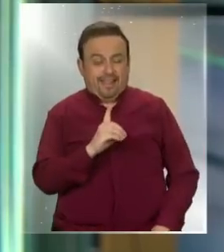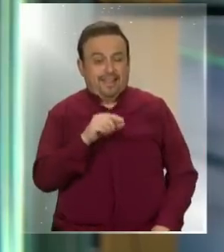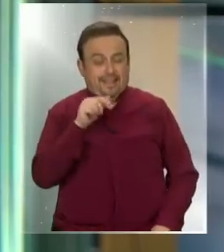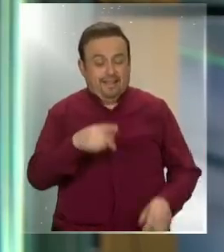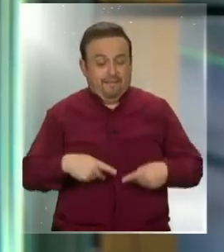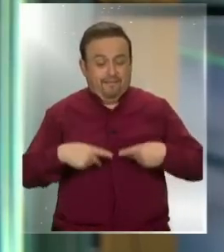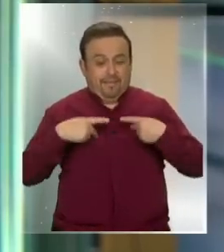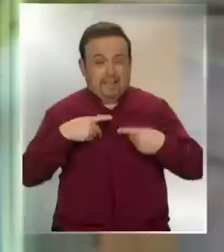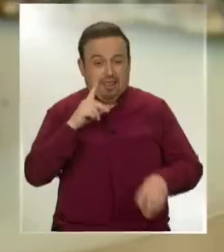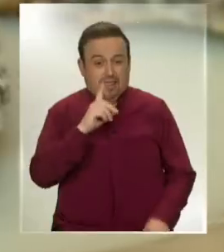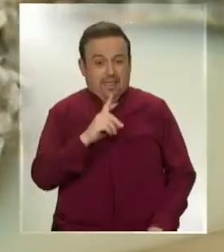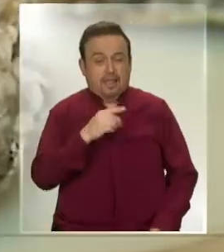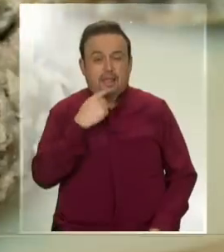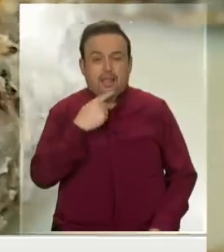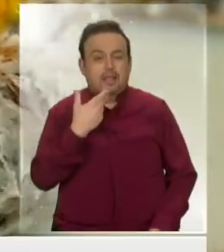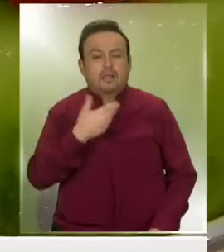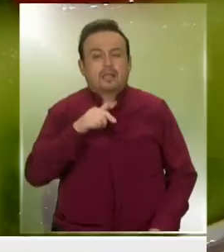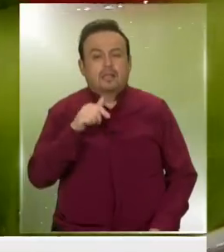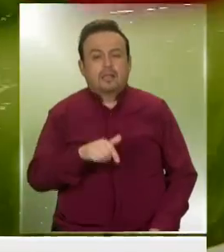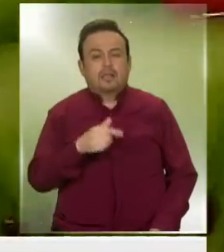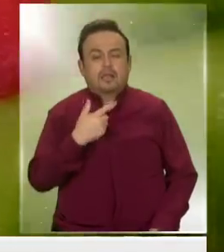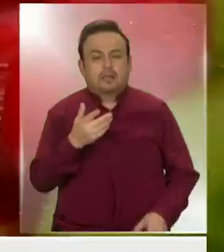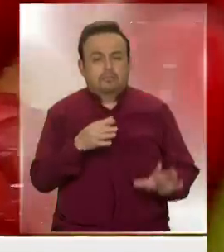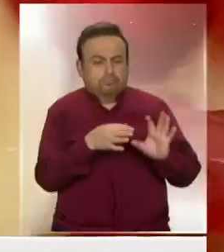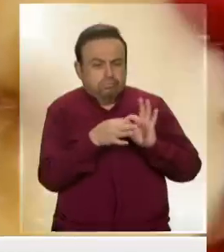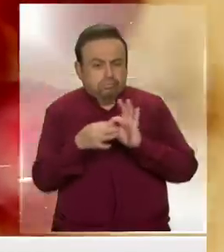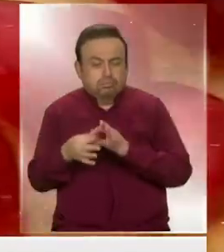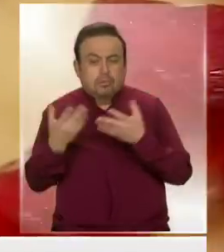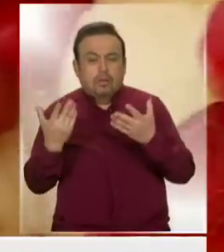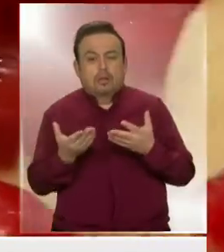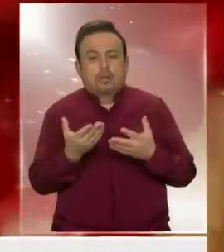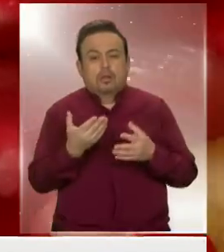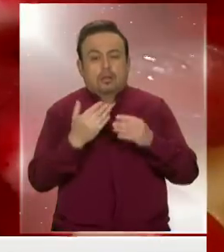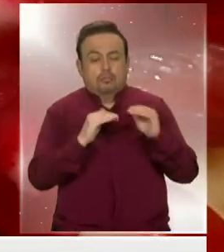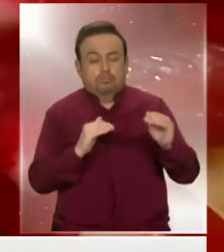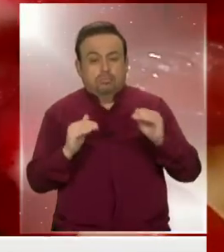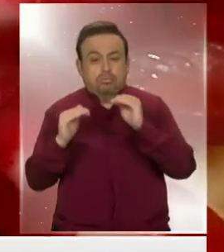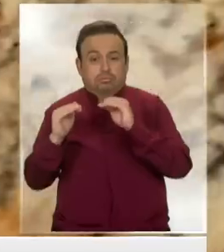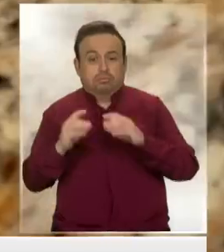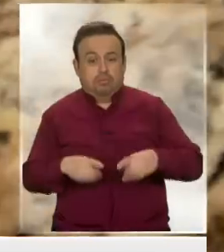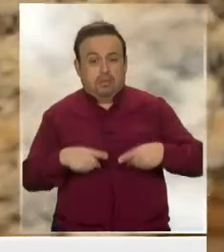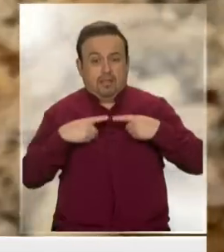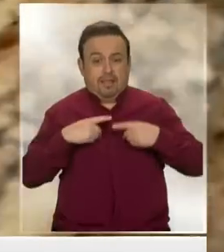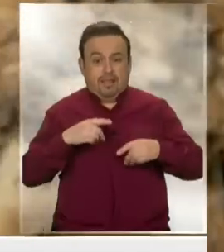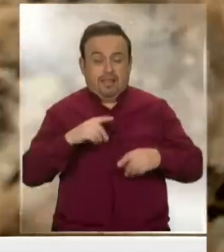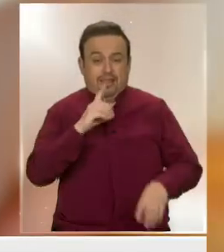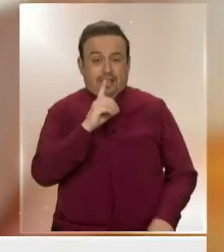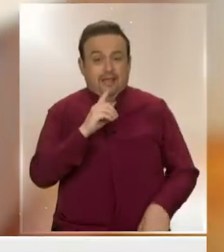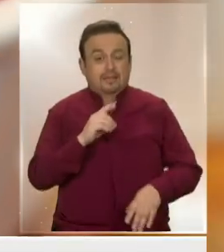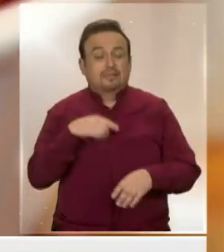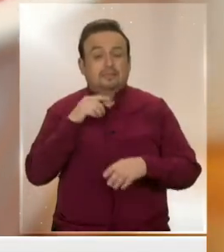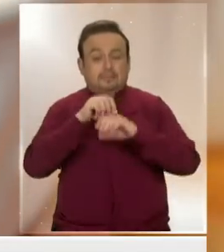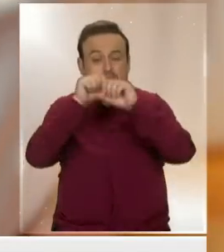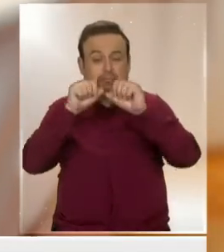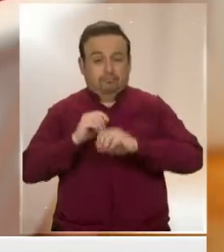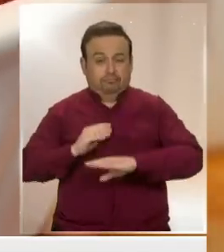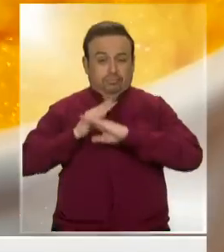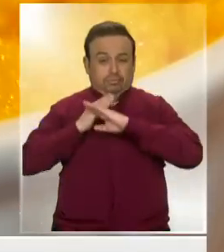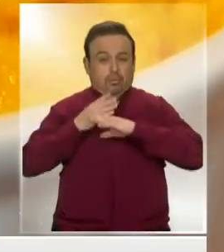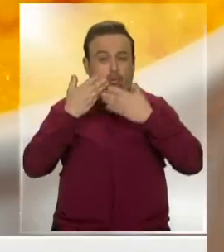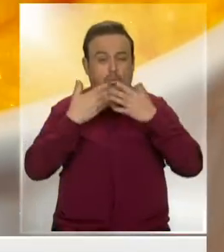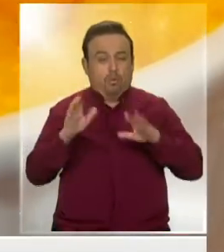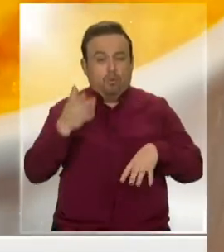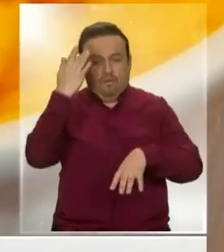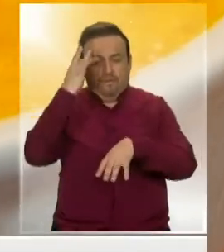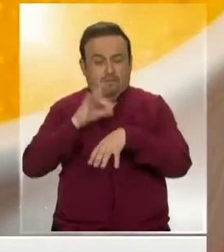vitamina D, hasta el momento, se había hablado, había una correlación entre buenos niveles de vitamina D y un sistema inmune mejor preparado para combatir un